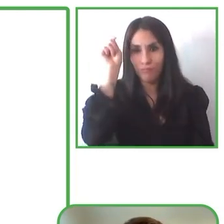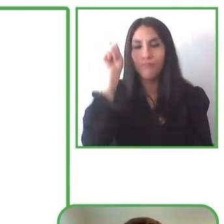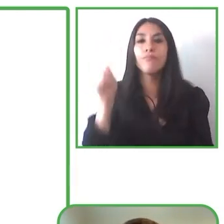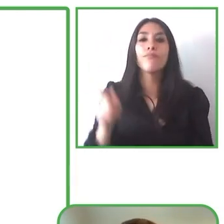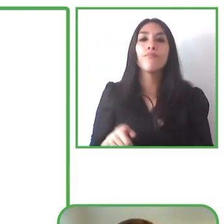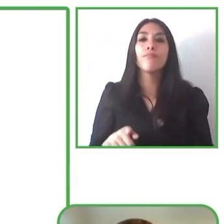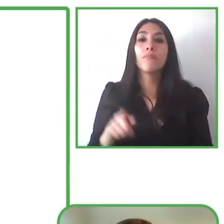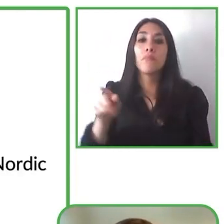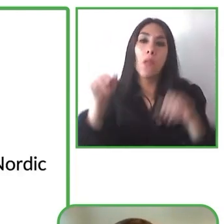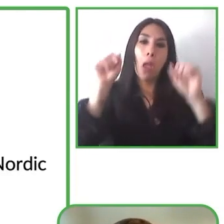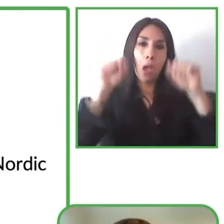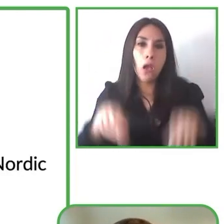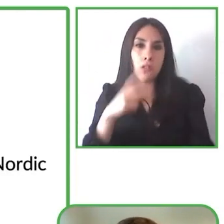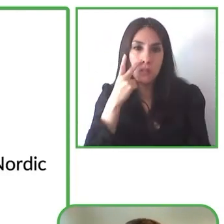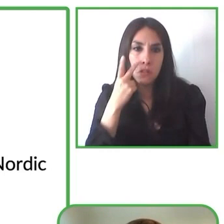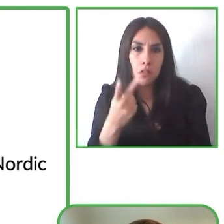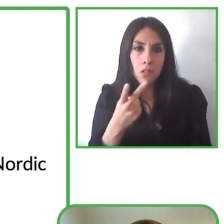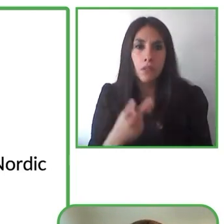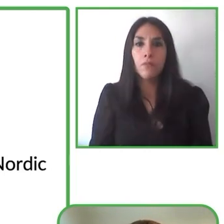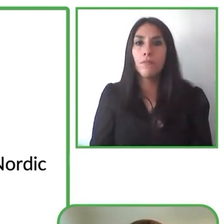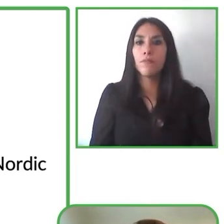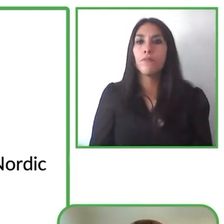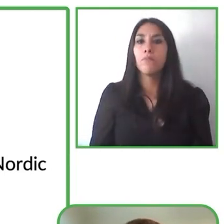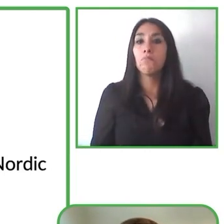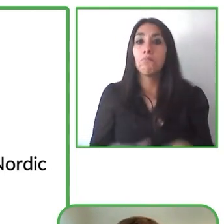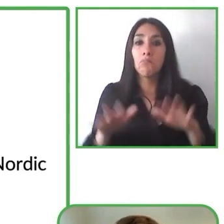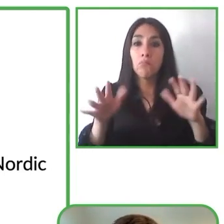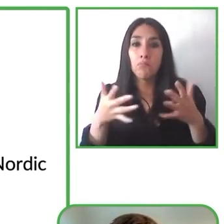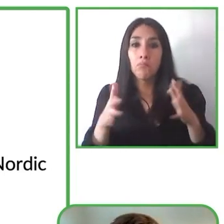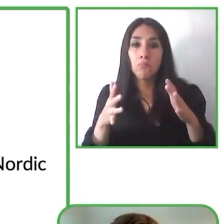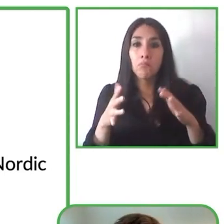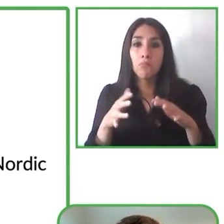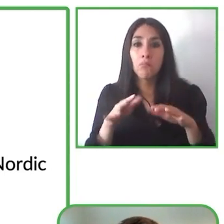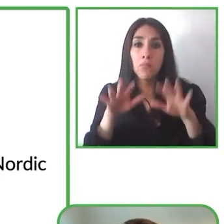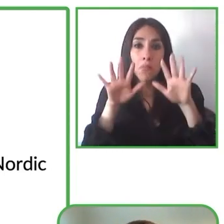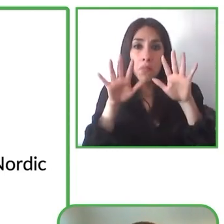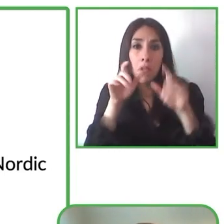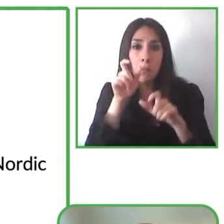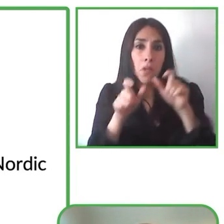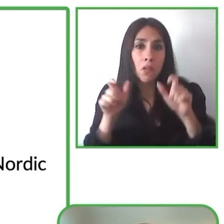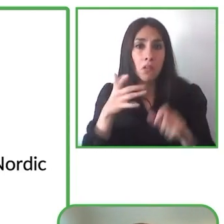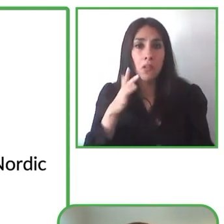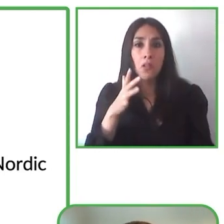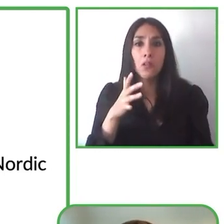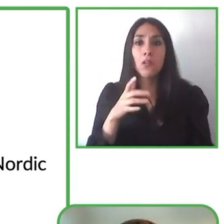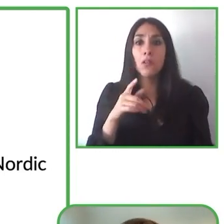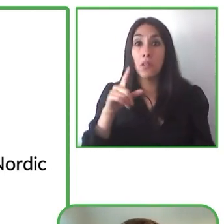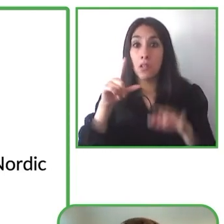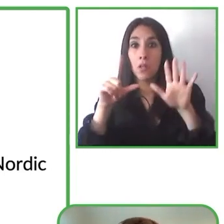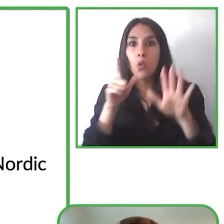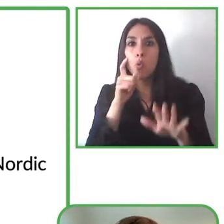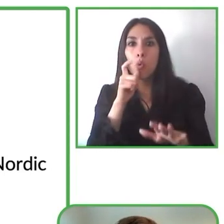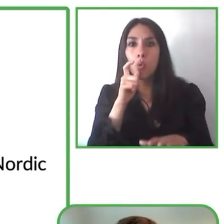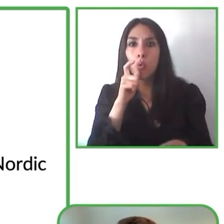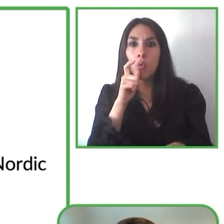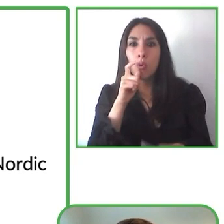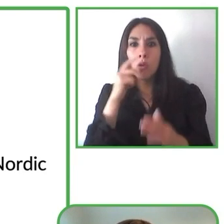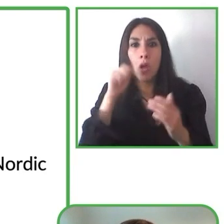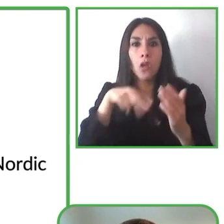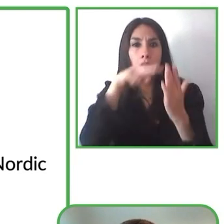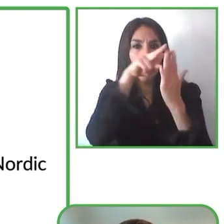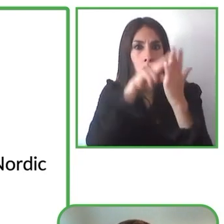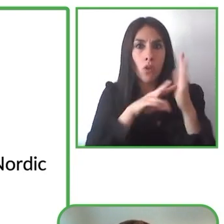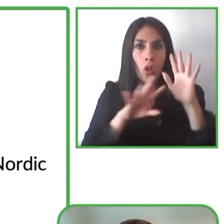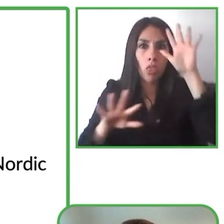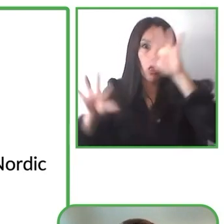ahora entiendo que es entre 7 y 10% de la población que sufre de este mismo problema entonces